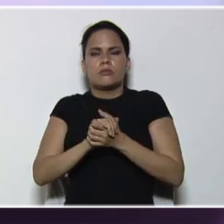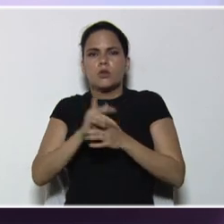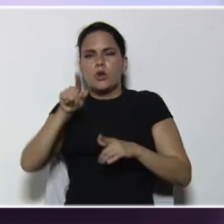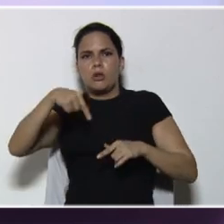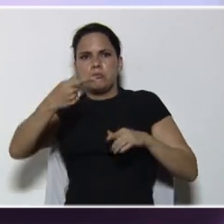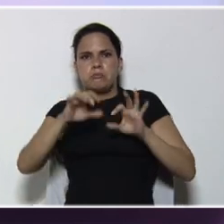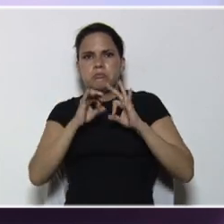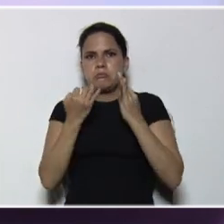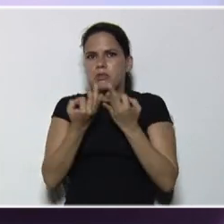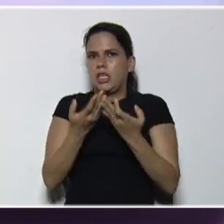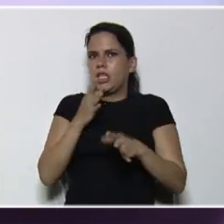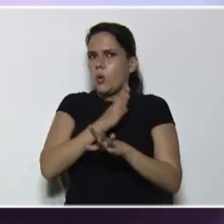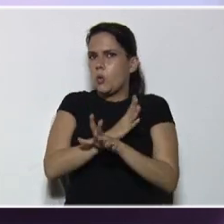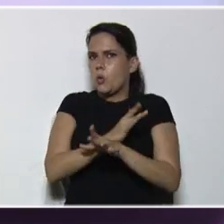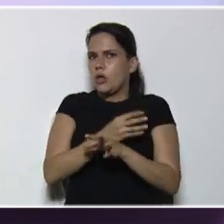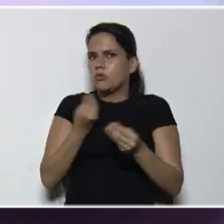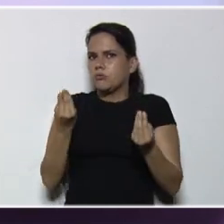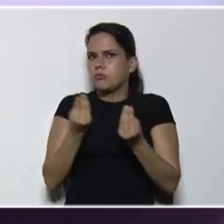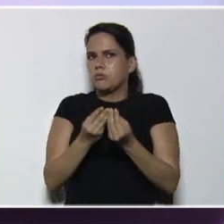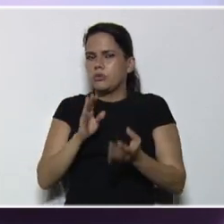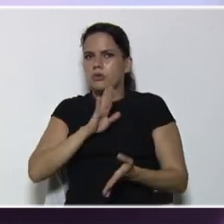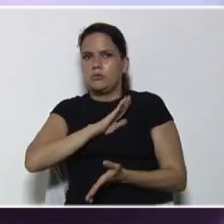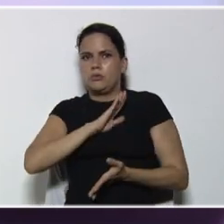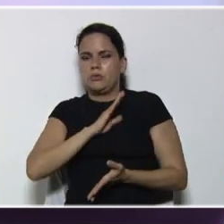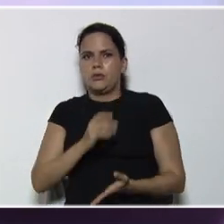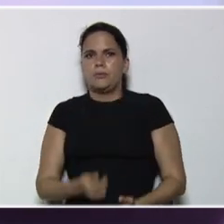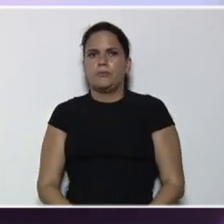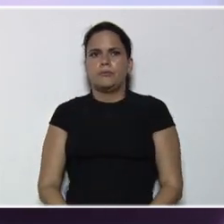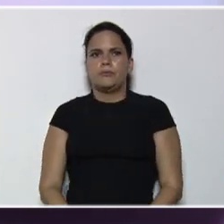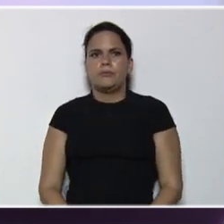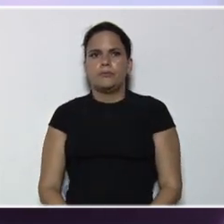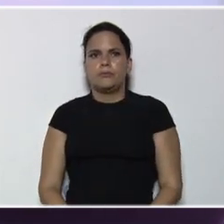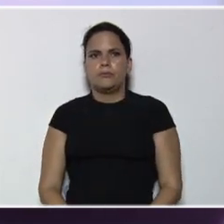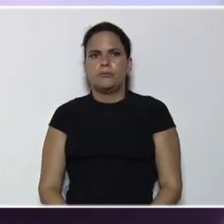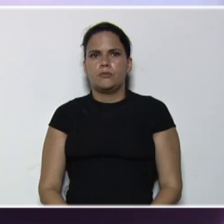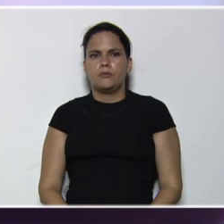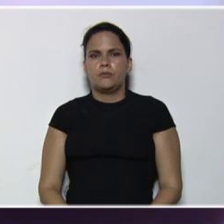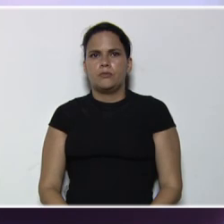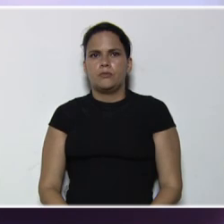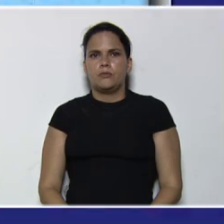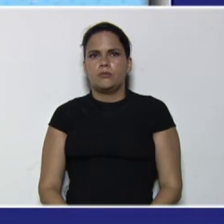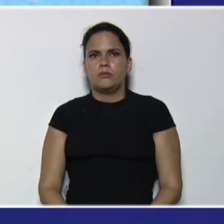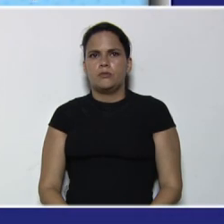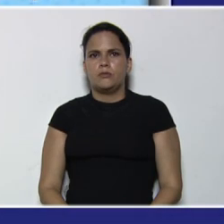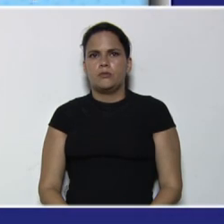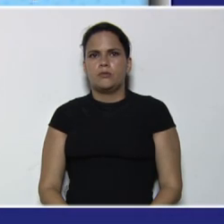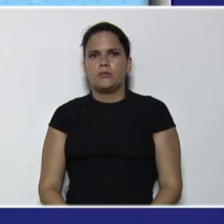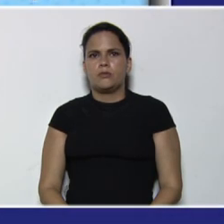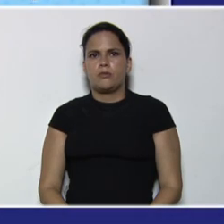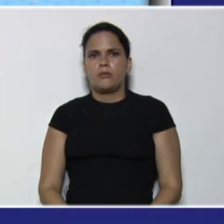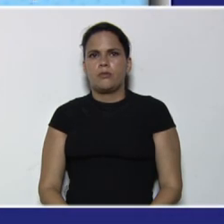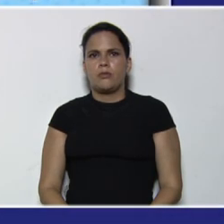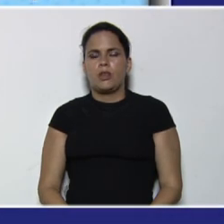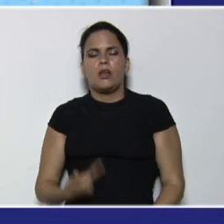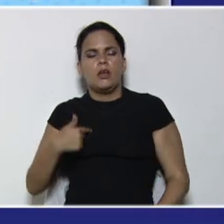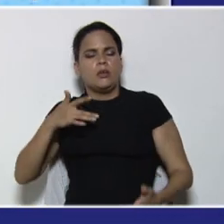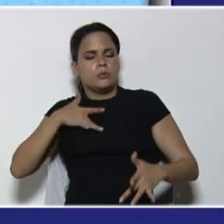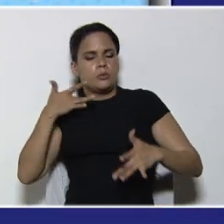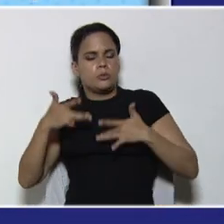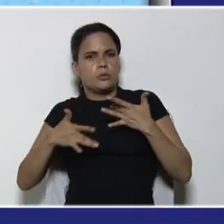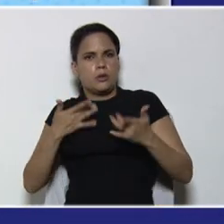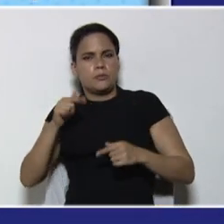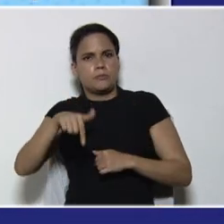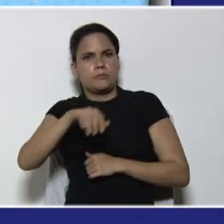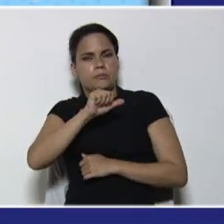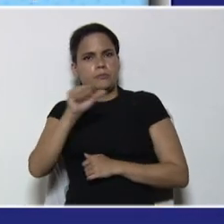familiares, que me están jugando, o me están haciendo, el acompañamiento, en este, juego didáctico, vamos ahora, para las actividades, de